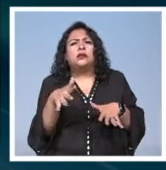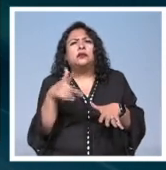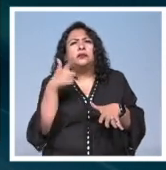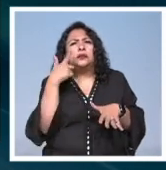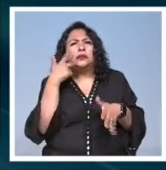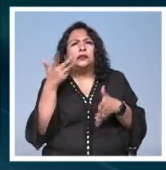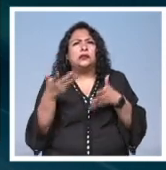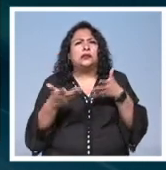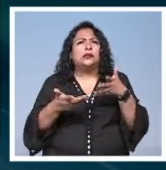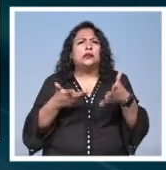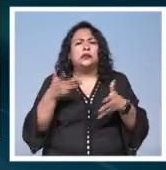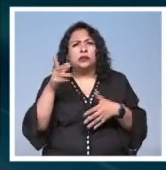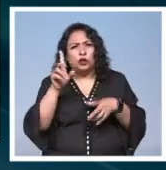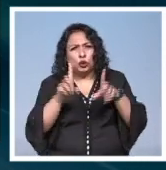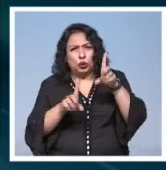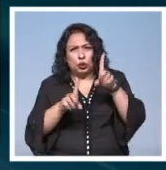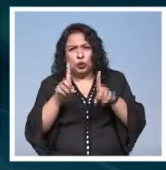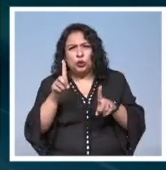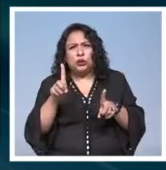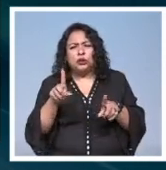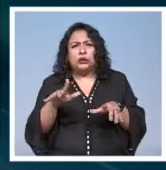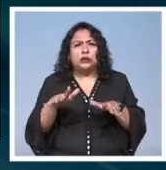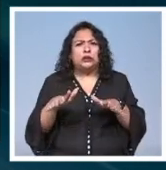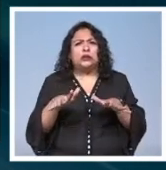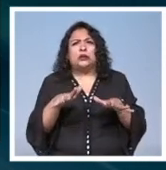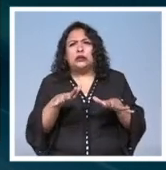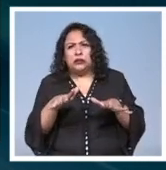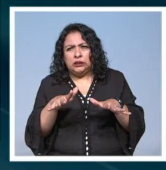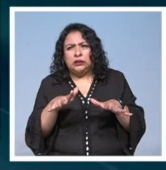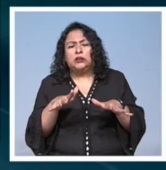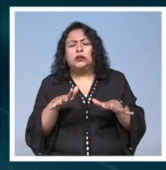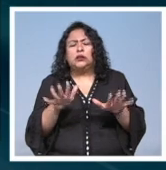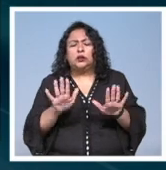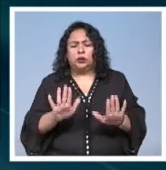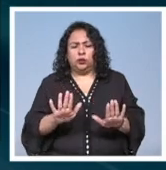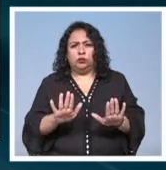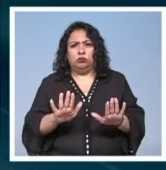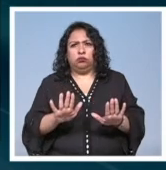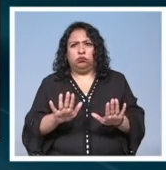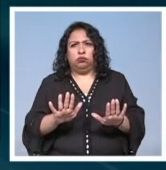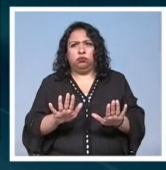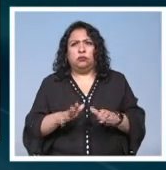vacilación tiemblo procuro sostenerme